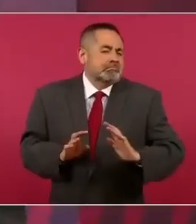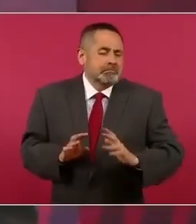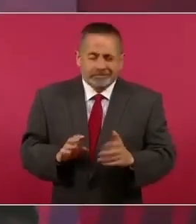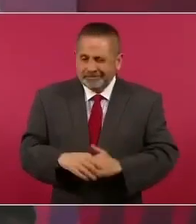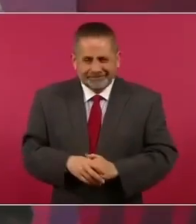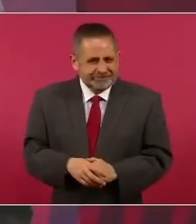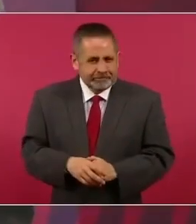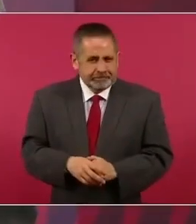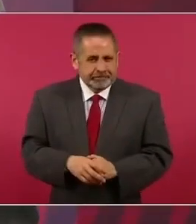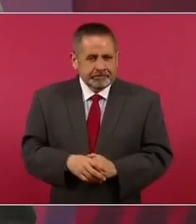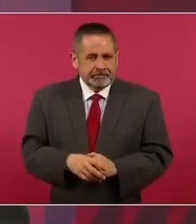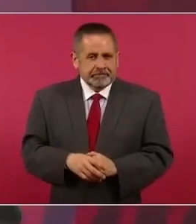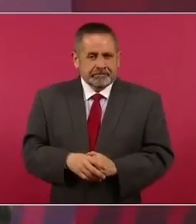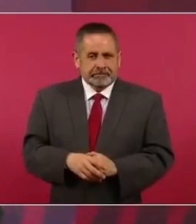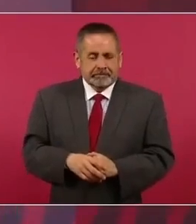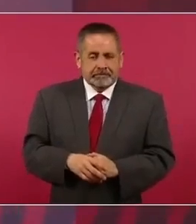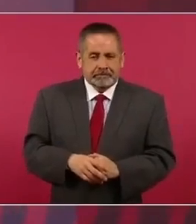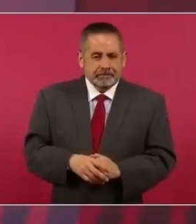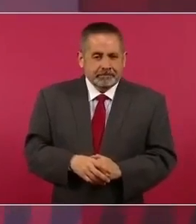que le van a pagar bien